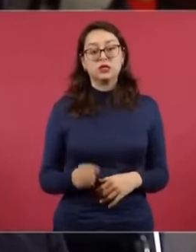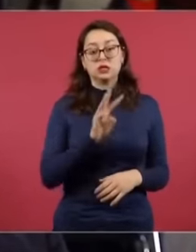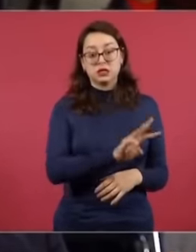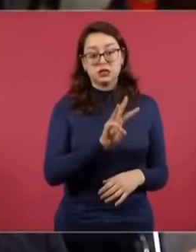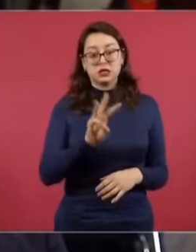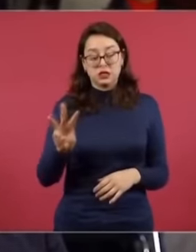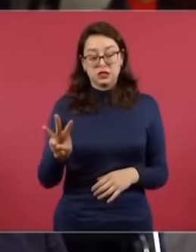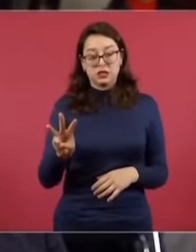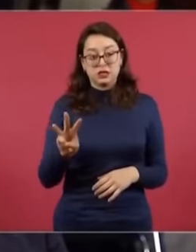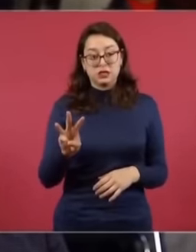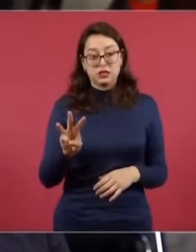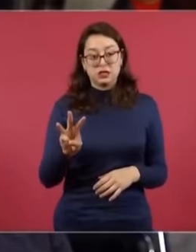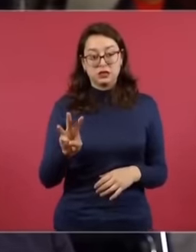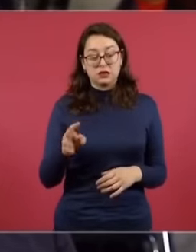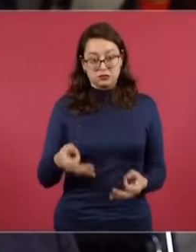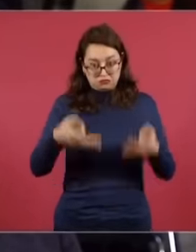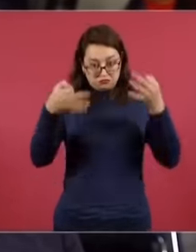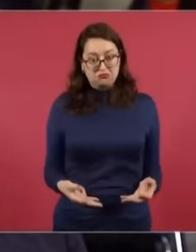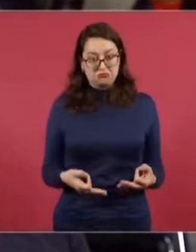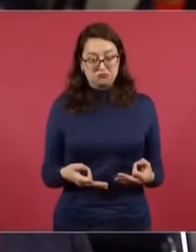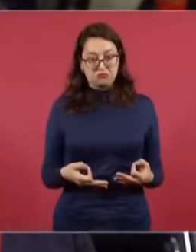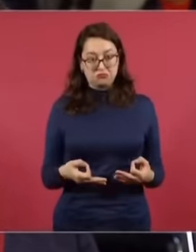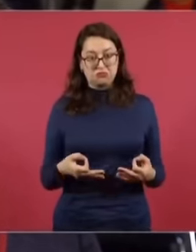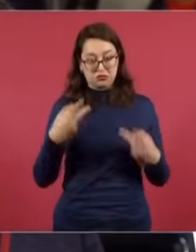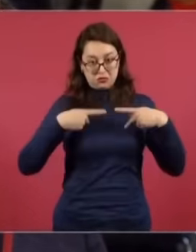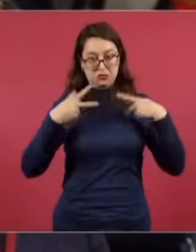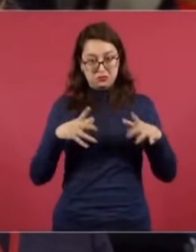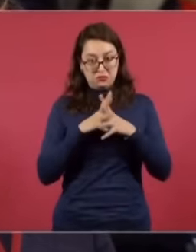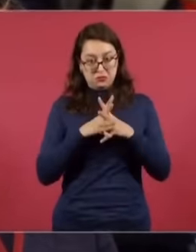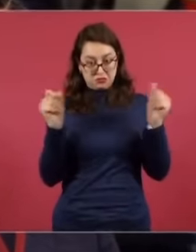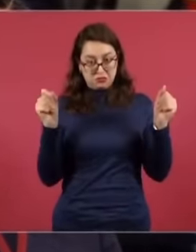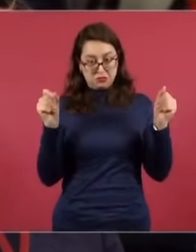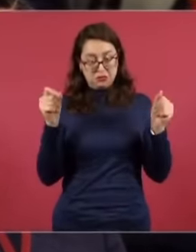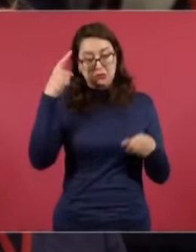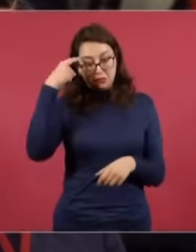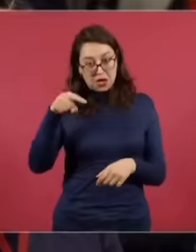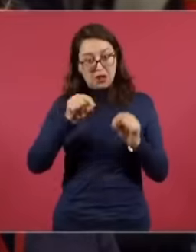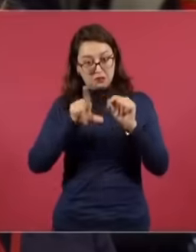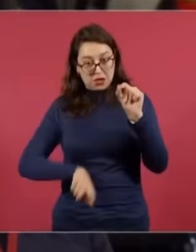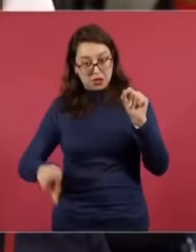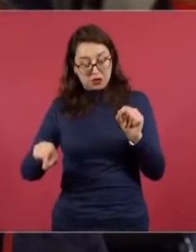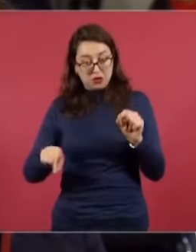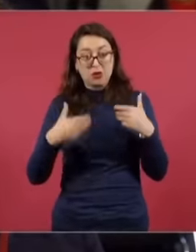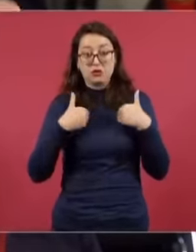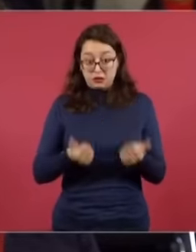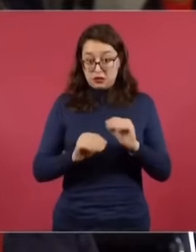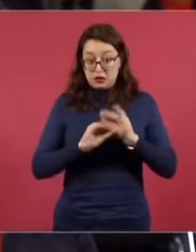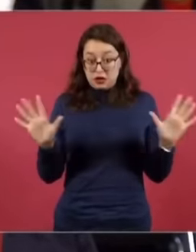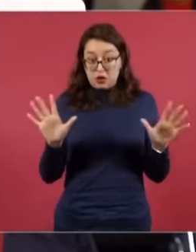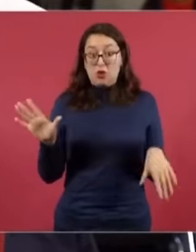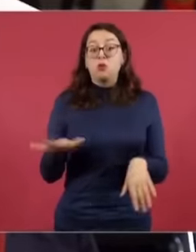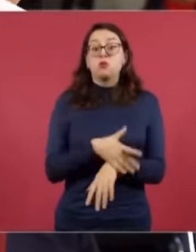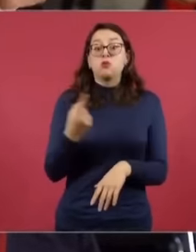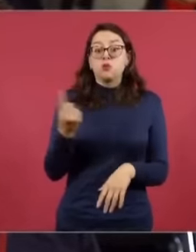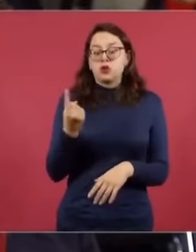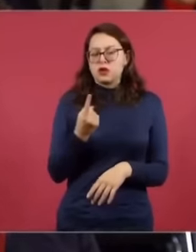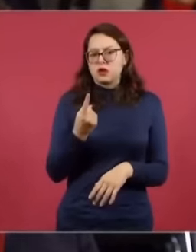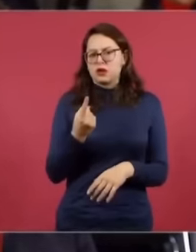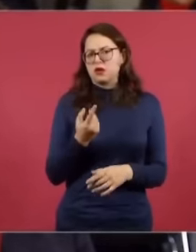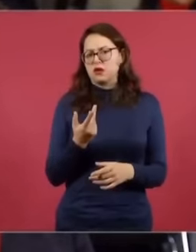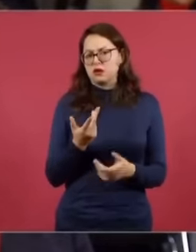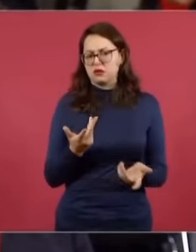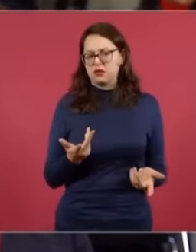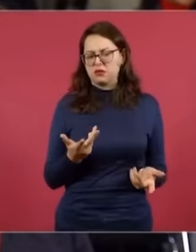página de registro, ese es el número oficial de personas desaparecidas para ustedes, para entender, porque a la hora de exponer y plantear estas nuevas cifras,